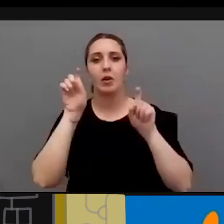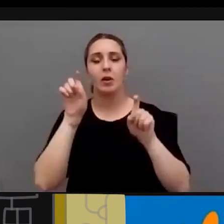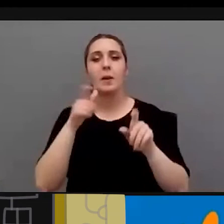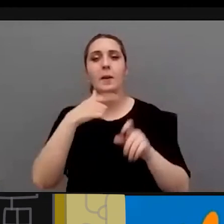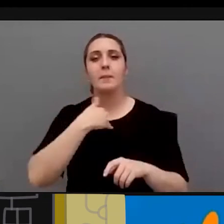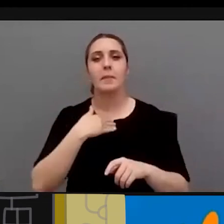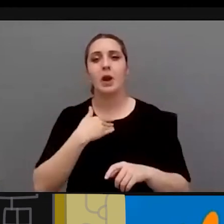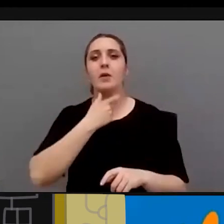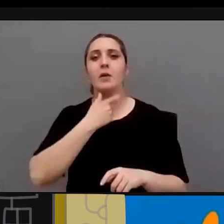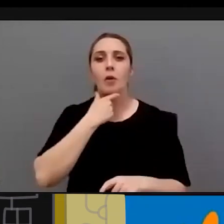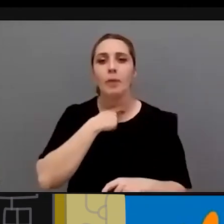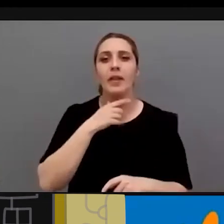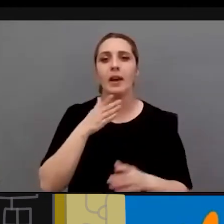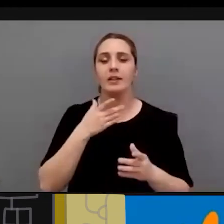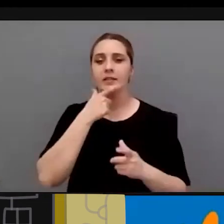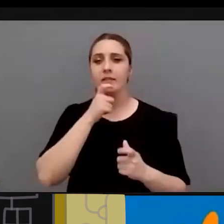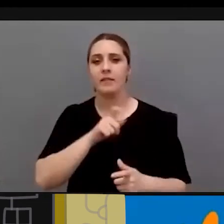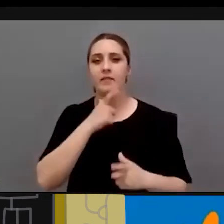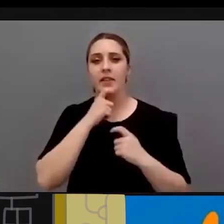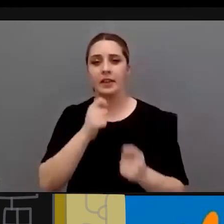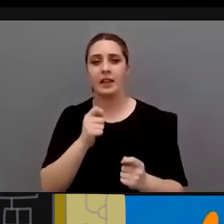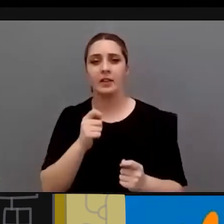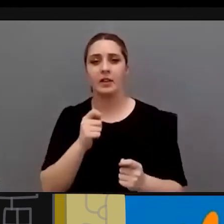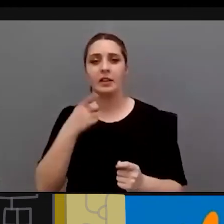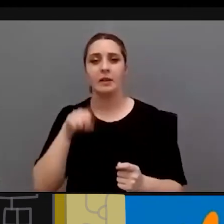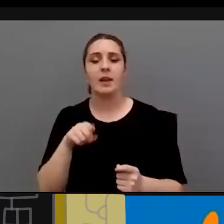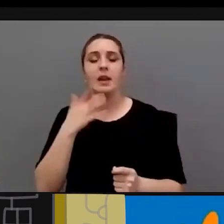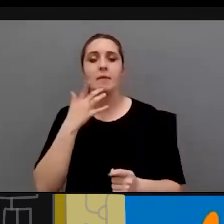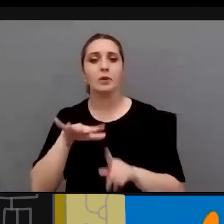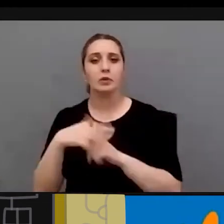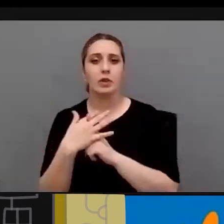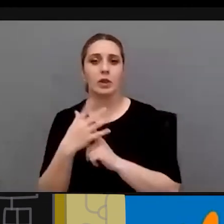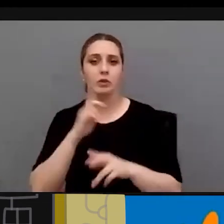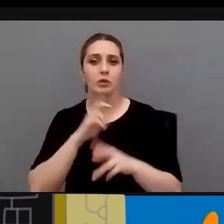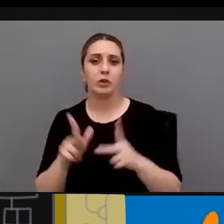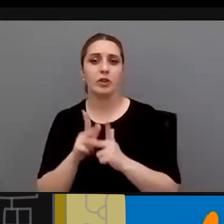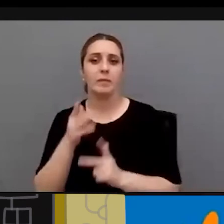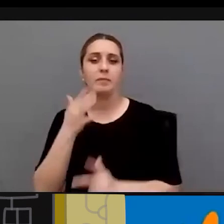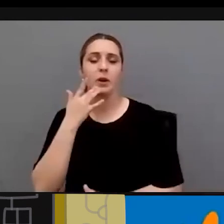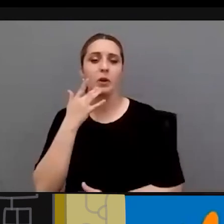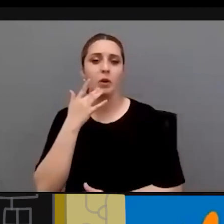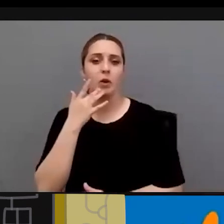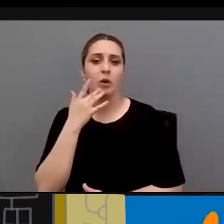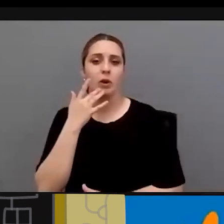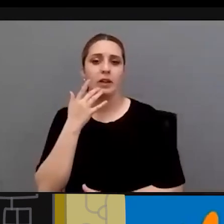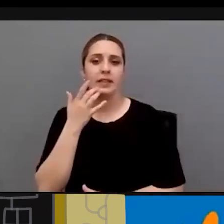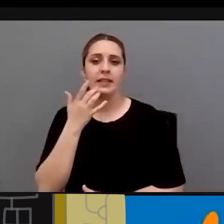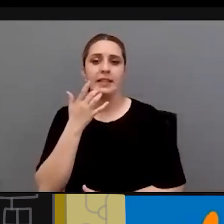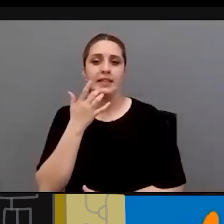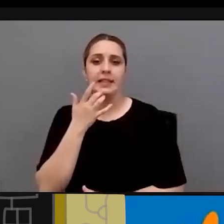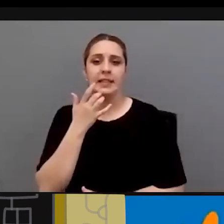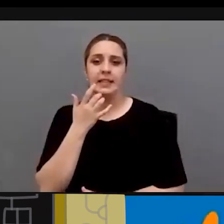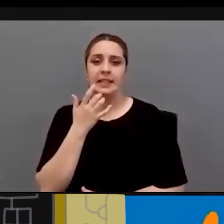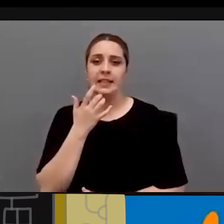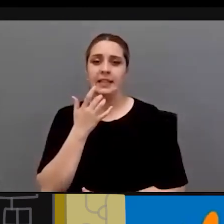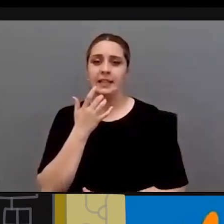los logapedas en la comunicación en los contextos sociales de las mujeres con discapacidad pero no creen que si los grados nos acompañan de un aprendizaje con